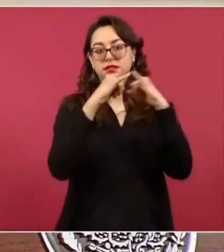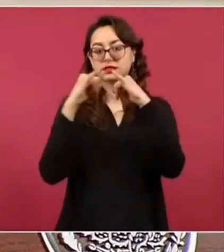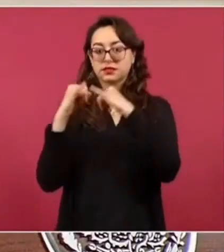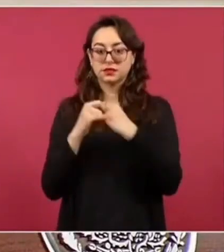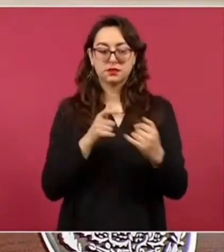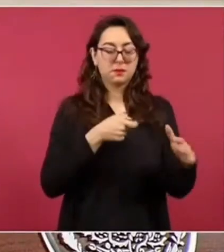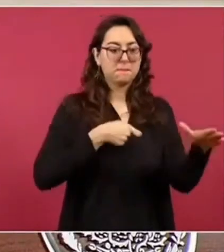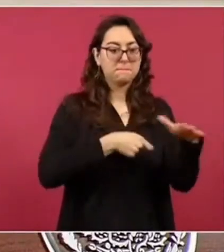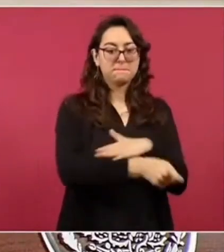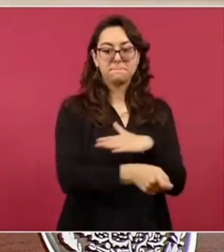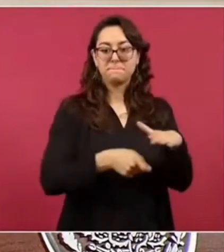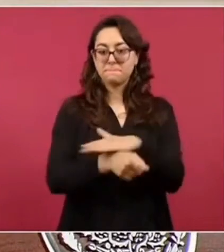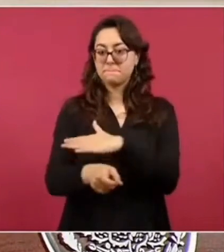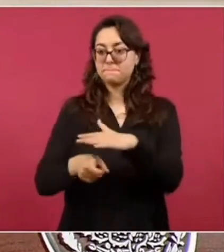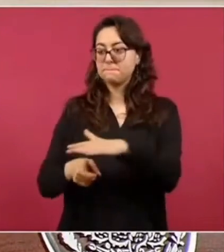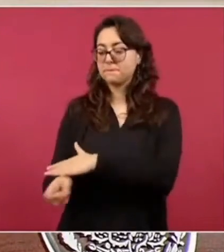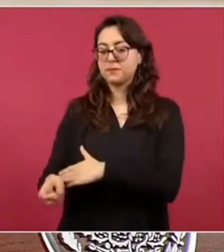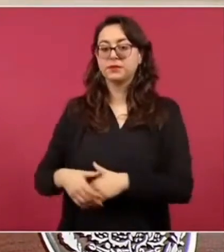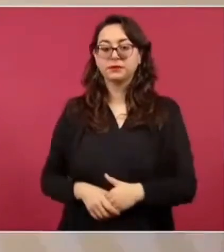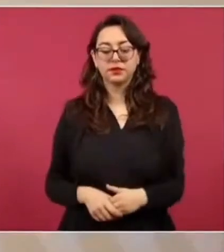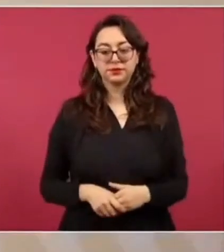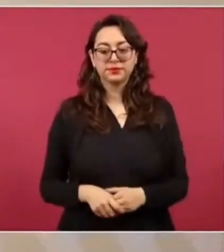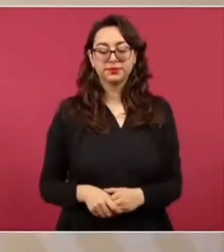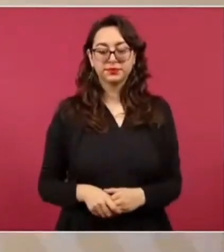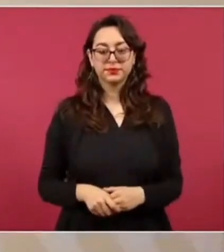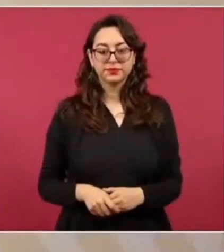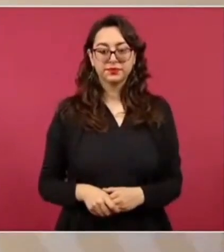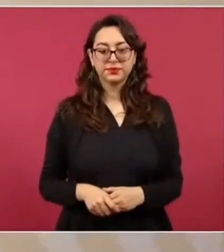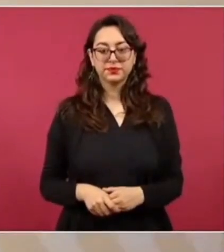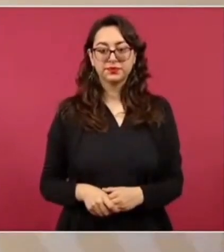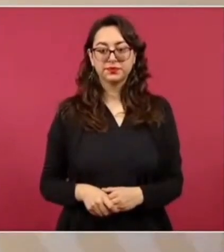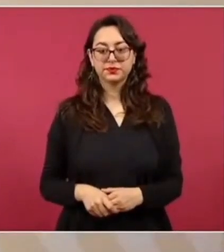ayer hablábamos de